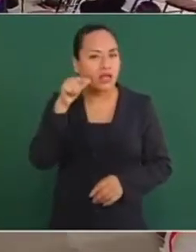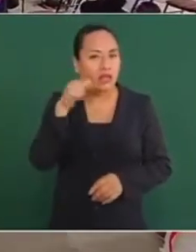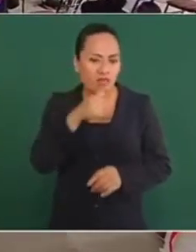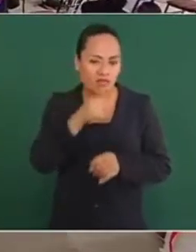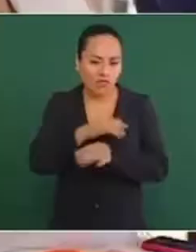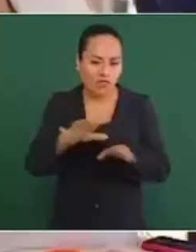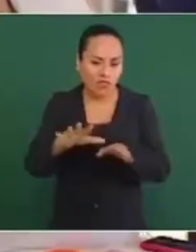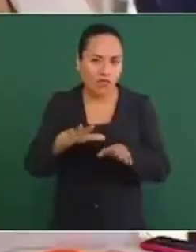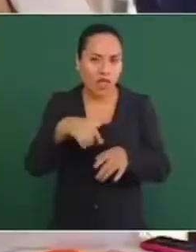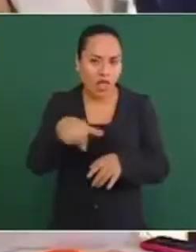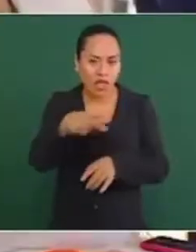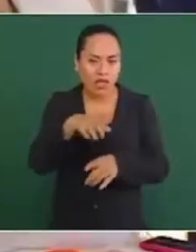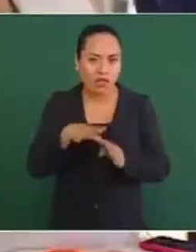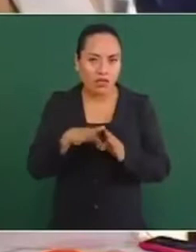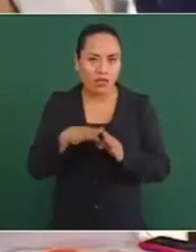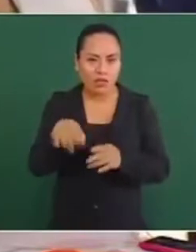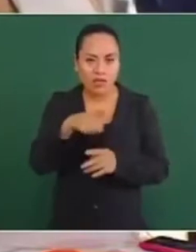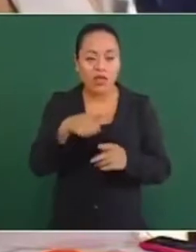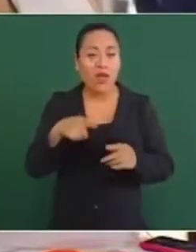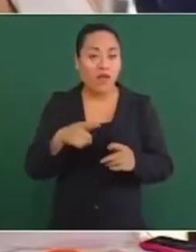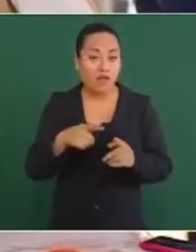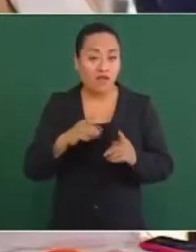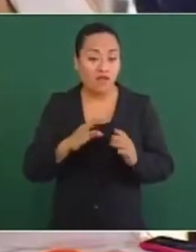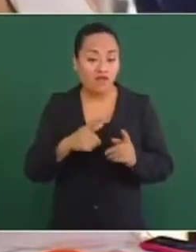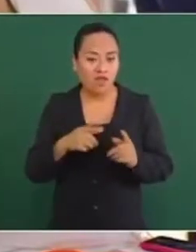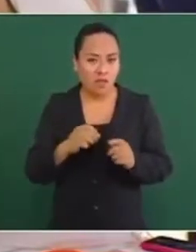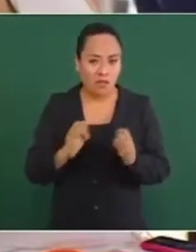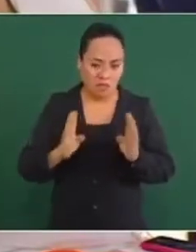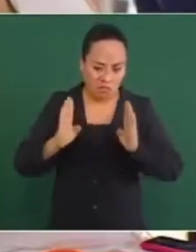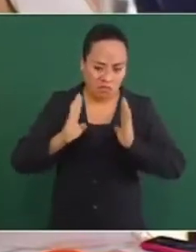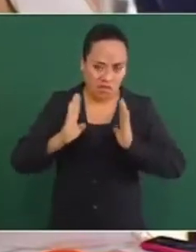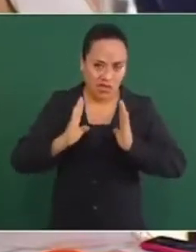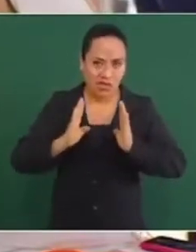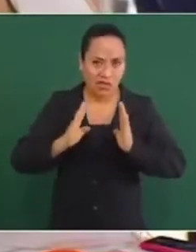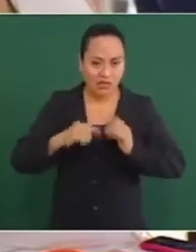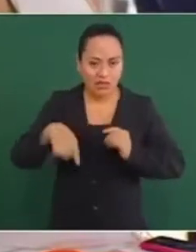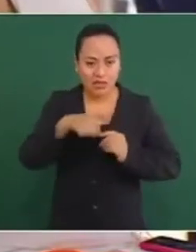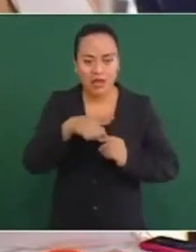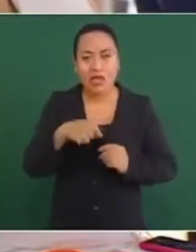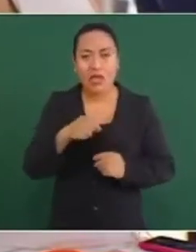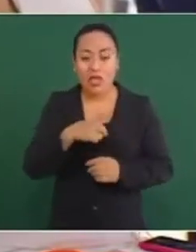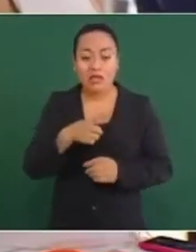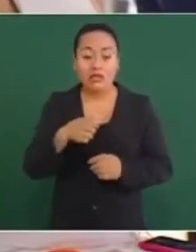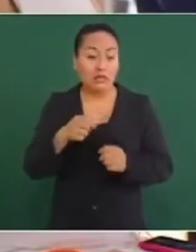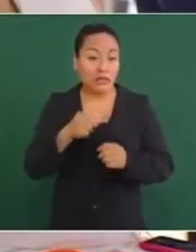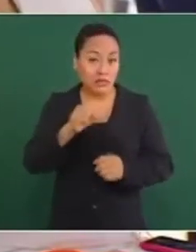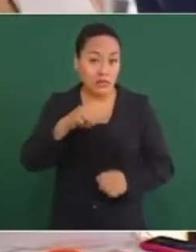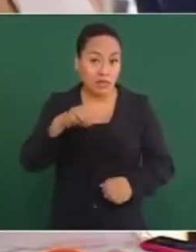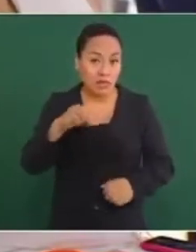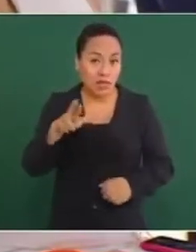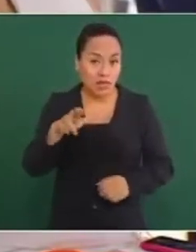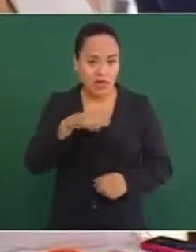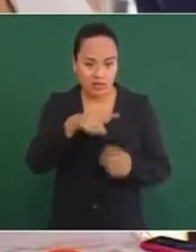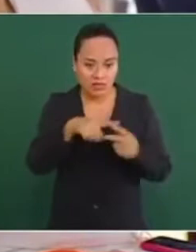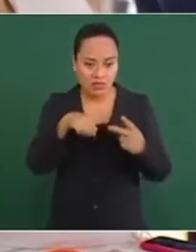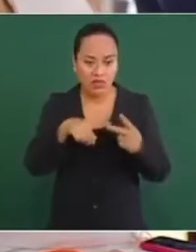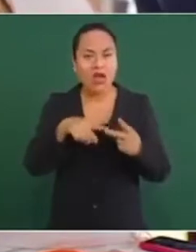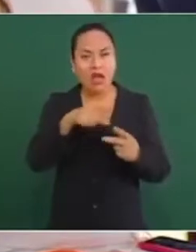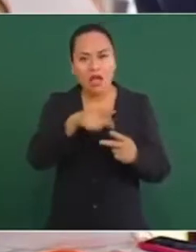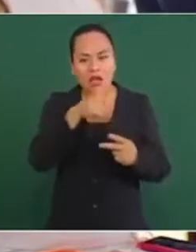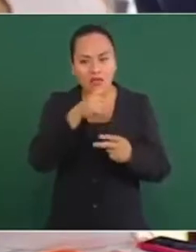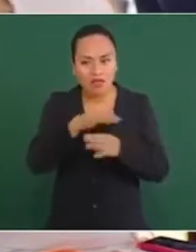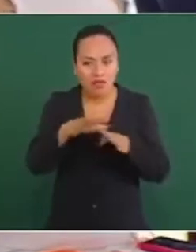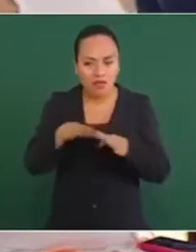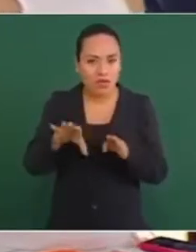cifras que dieron las Fuerzas Armadas, el Ejército Mexicano y la Secretaría de Marina, que han registrado